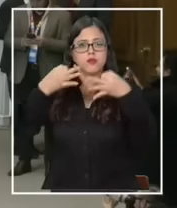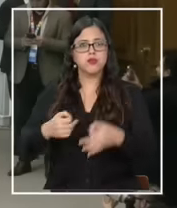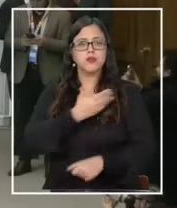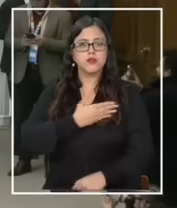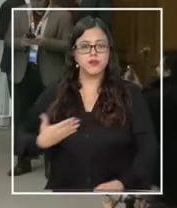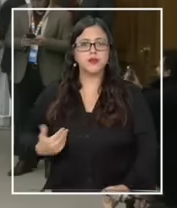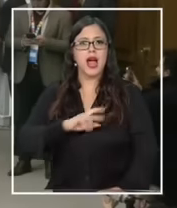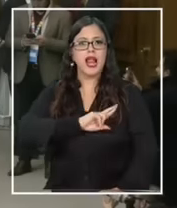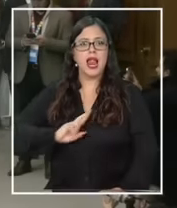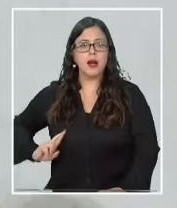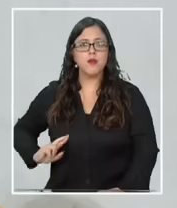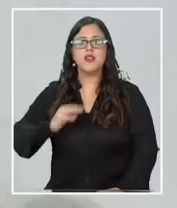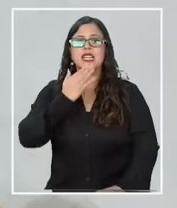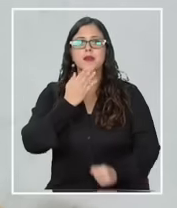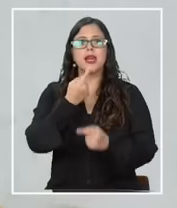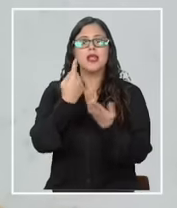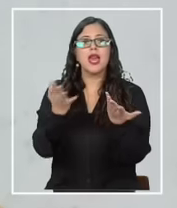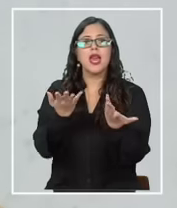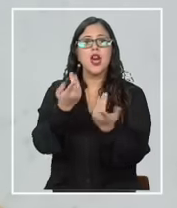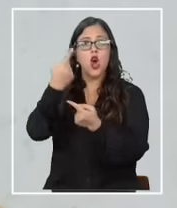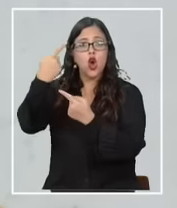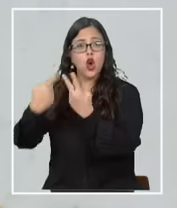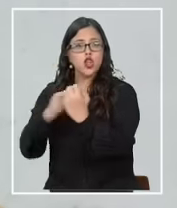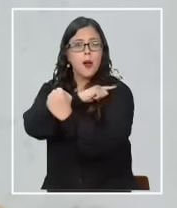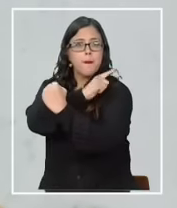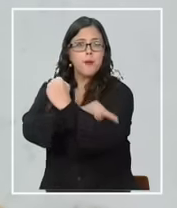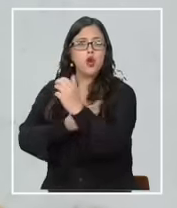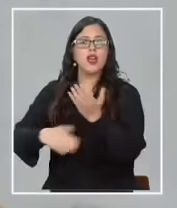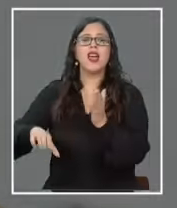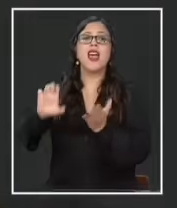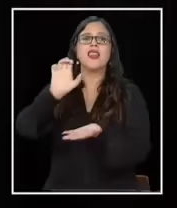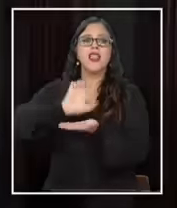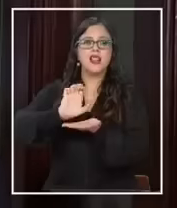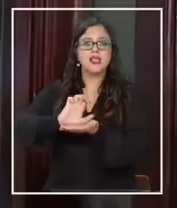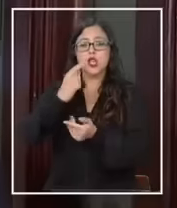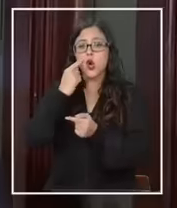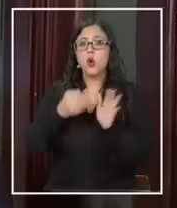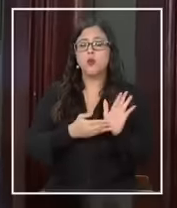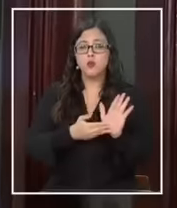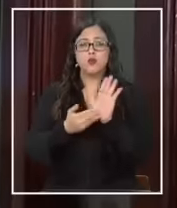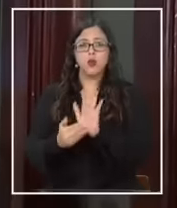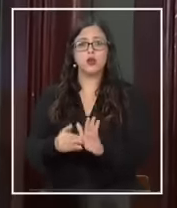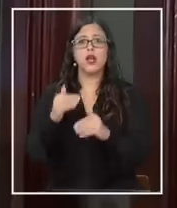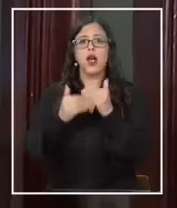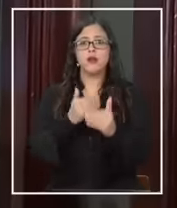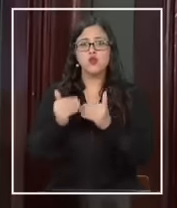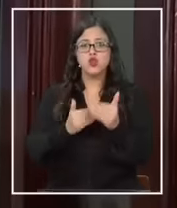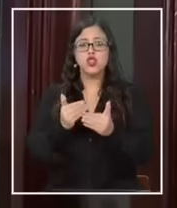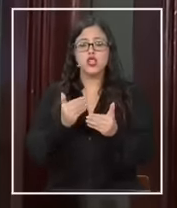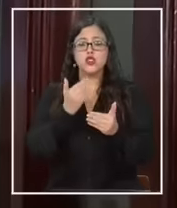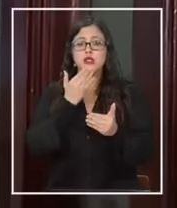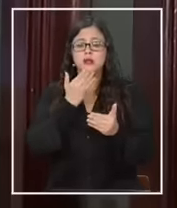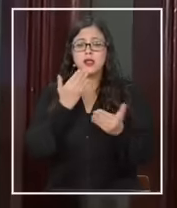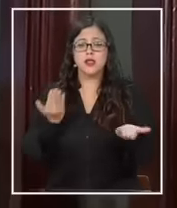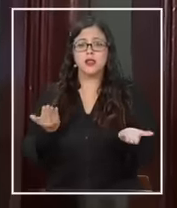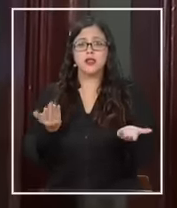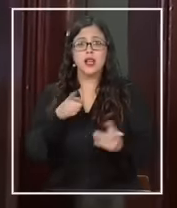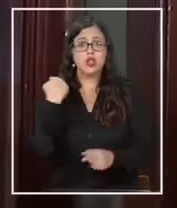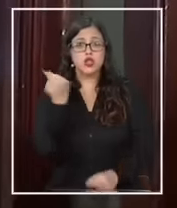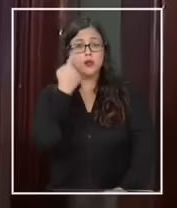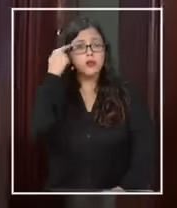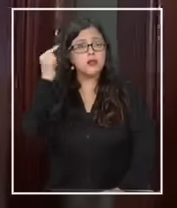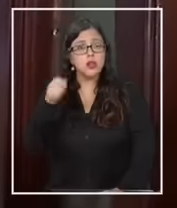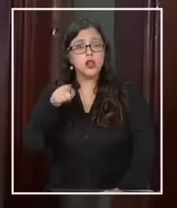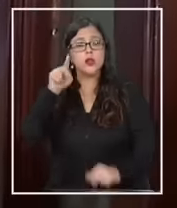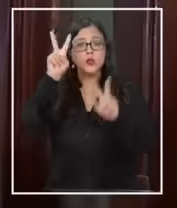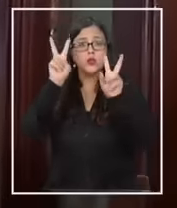presidente de la República y los otros poderes del Estado. Se trata de dar cuenta del proceso, de la marcha del proceso. Nosotros creemos que